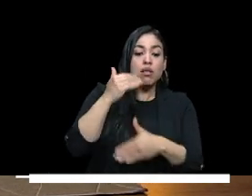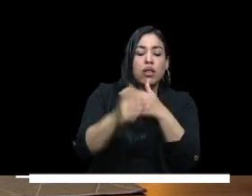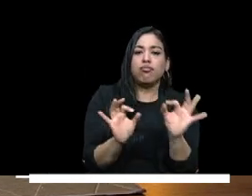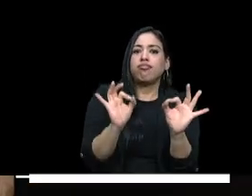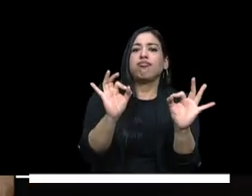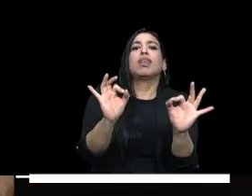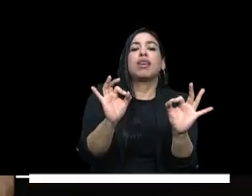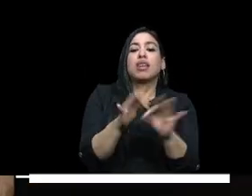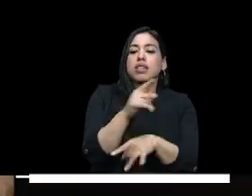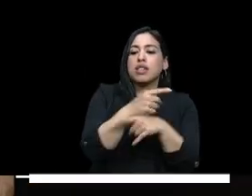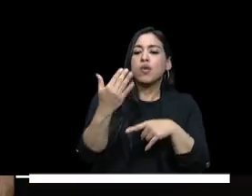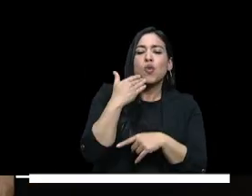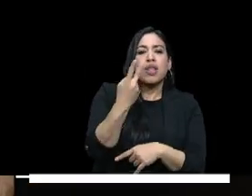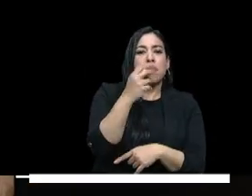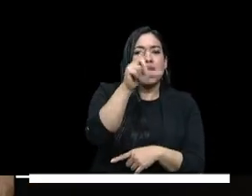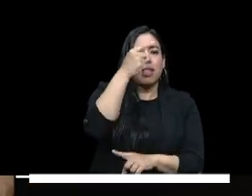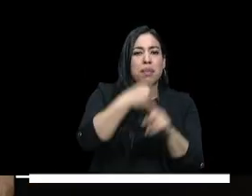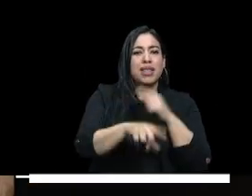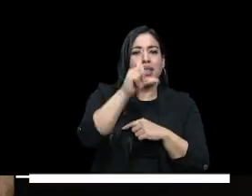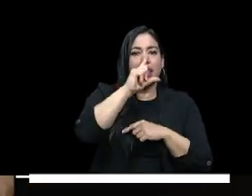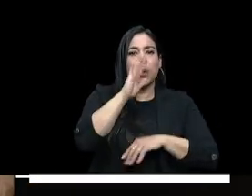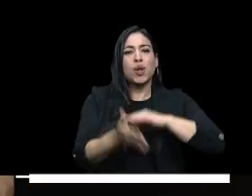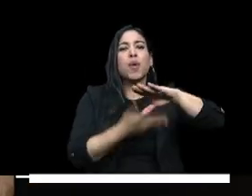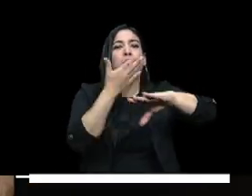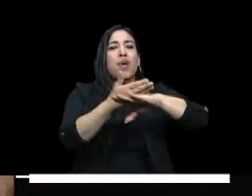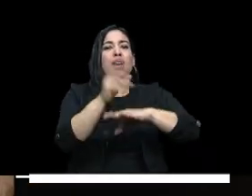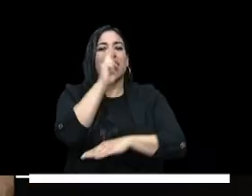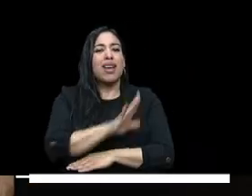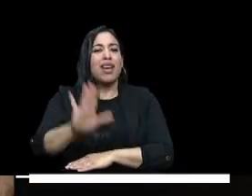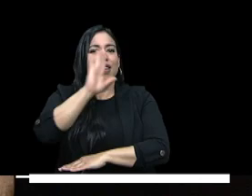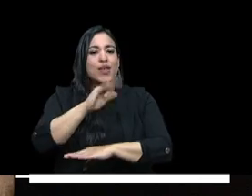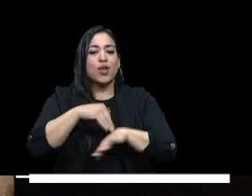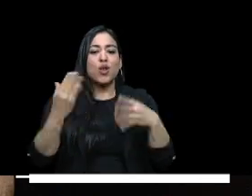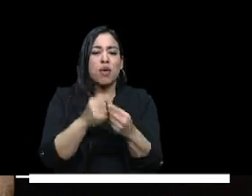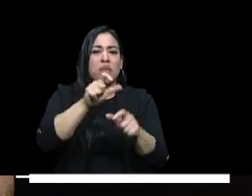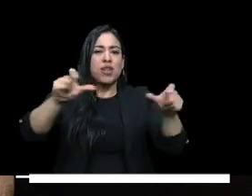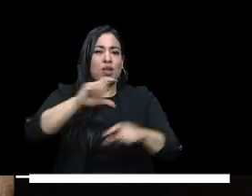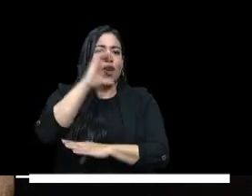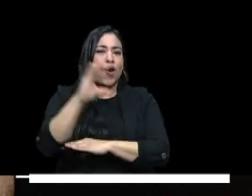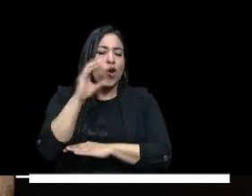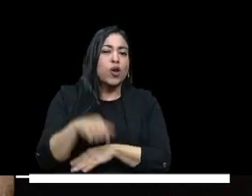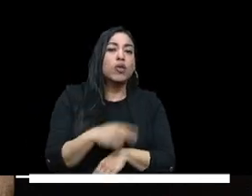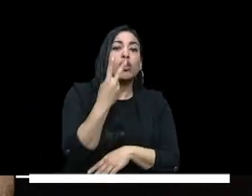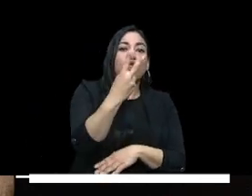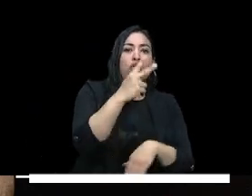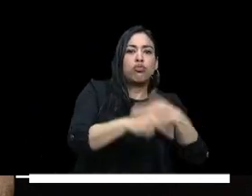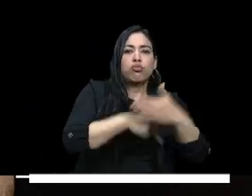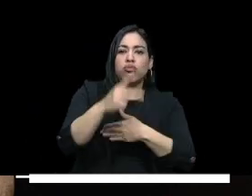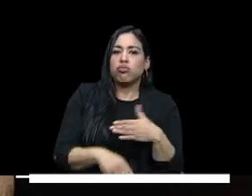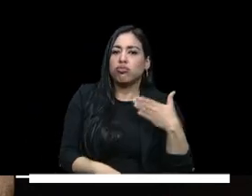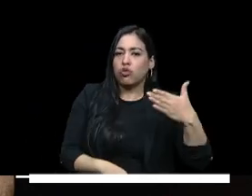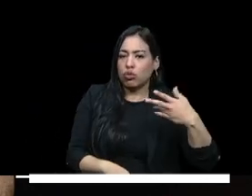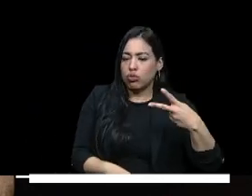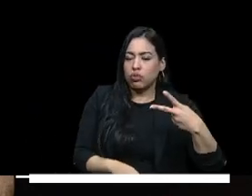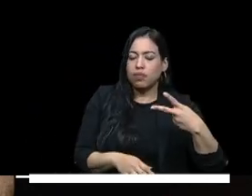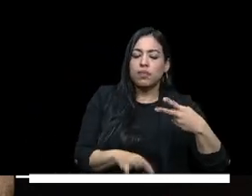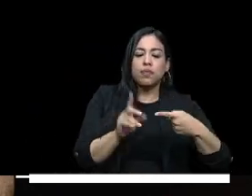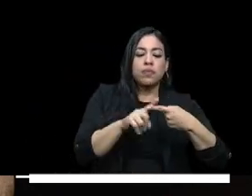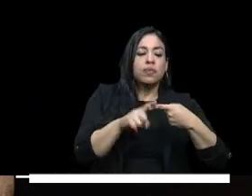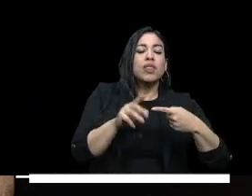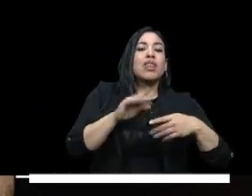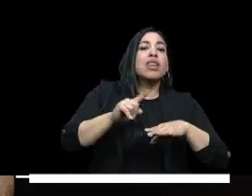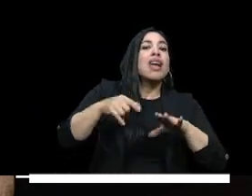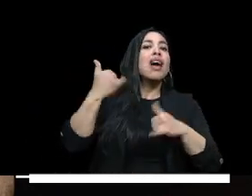muy bien el pasado 20 de julio le presentamos al país le presentamos al pueblo colombiano dos versiones dos proyectos de ley